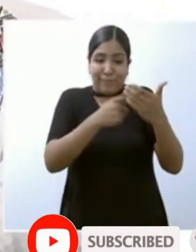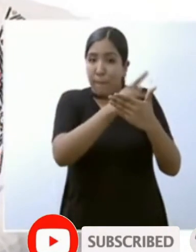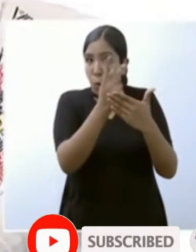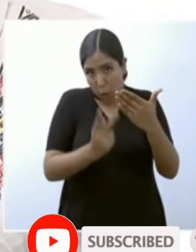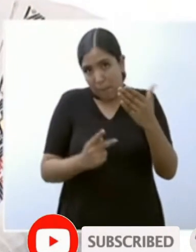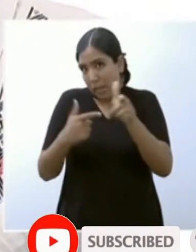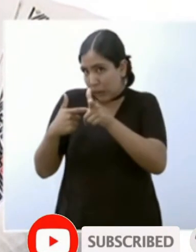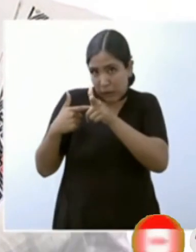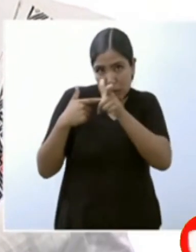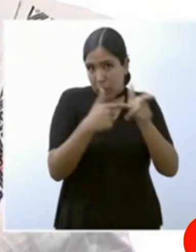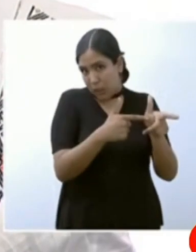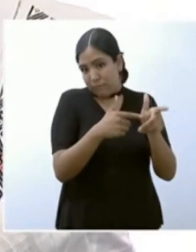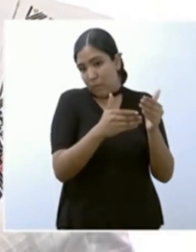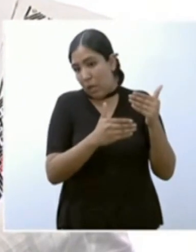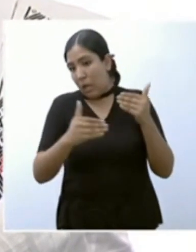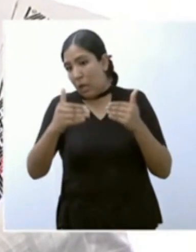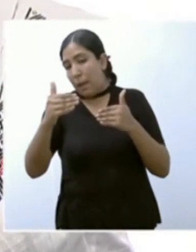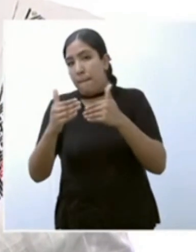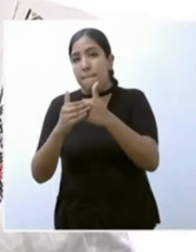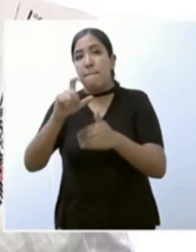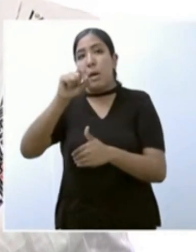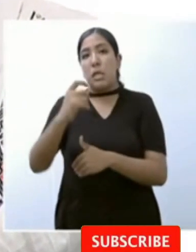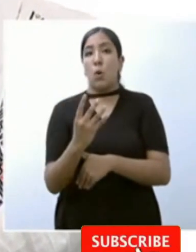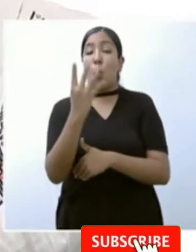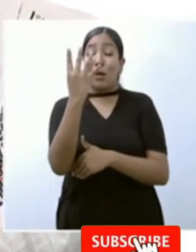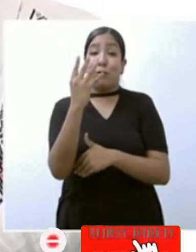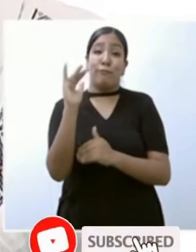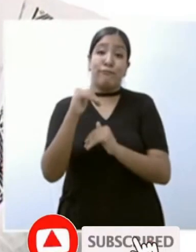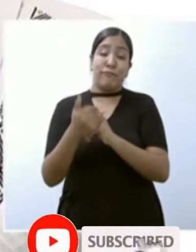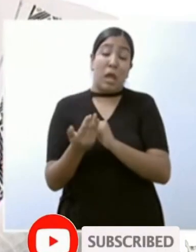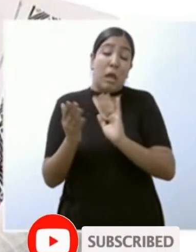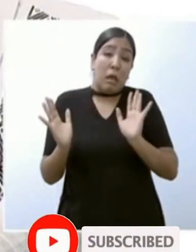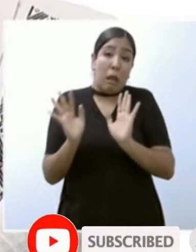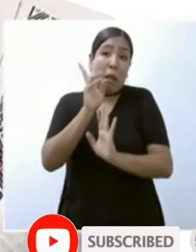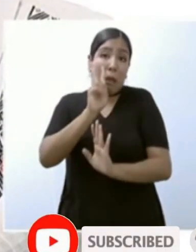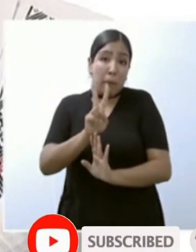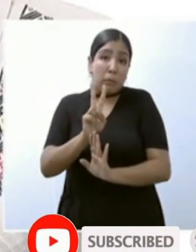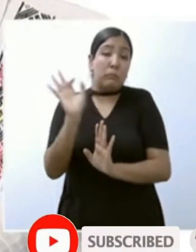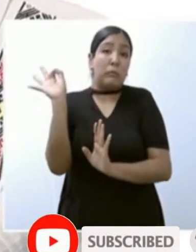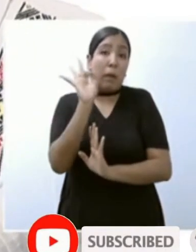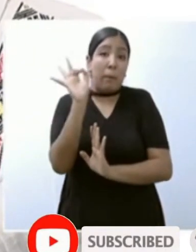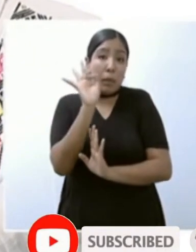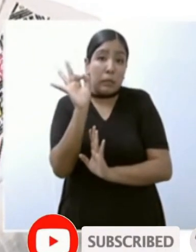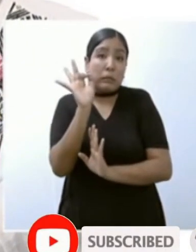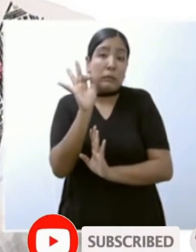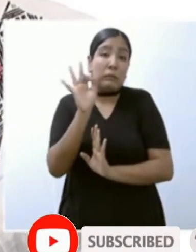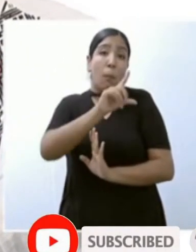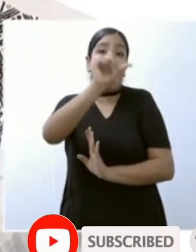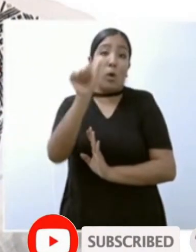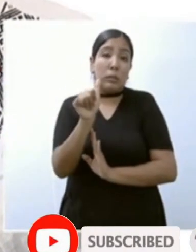el veinticuatro es posible que los